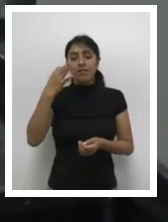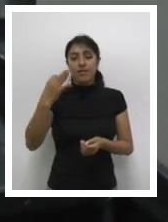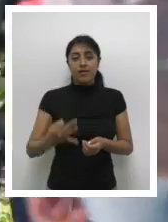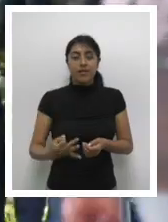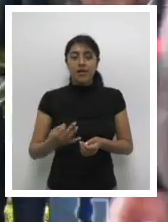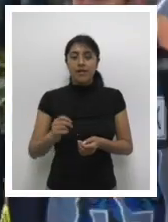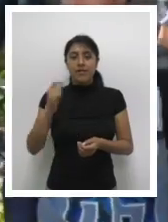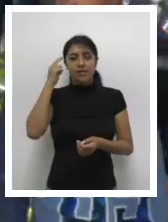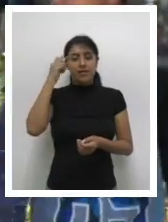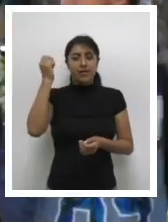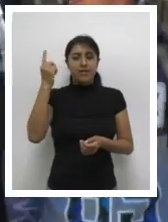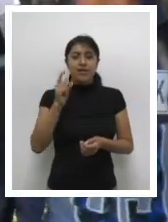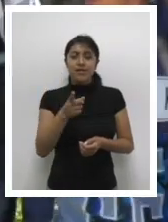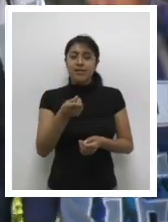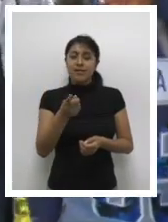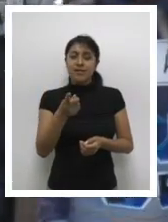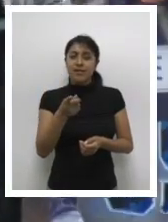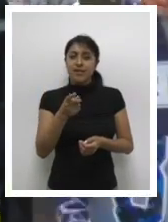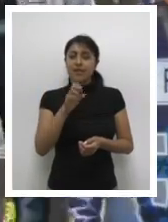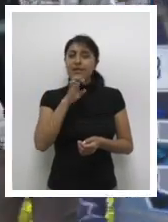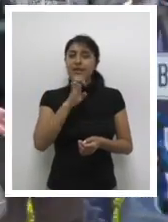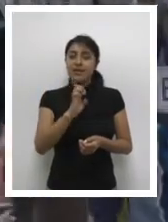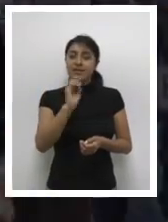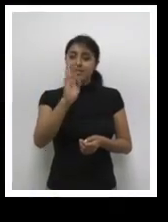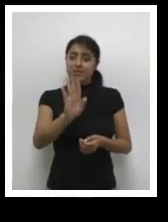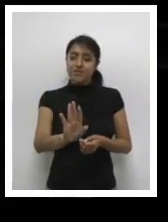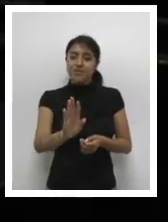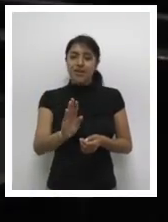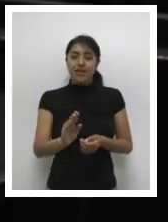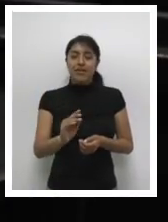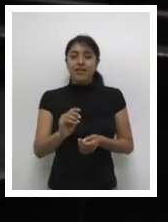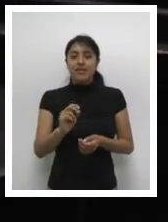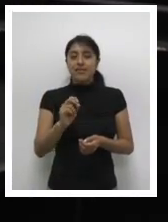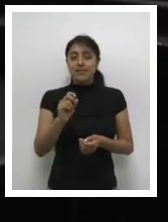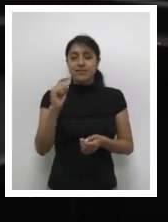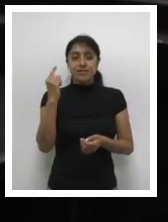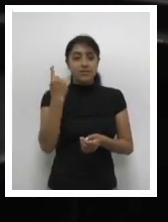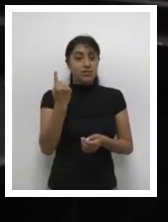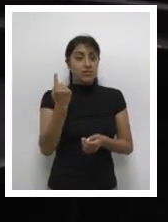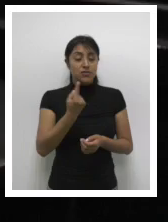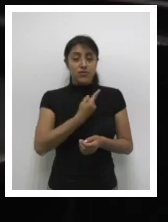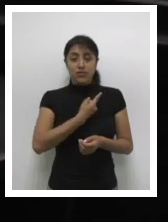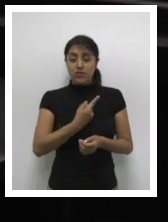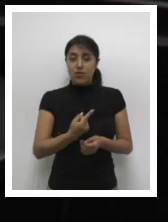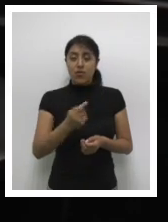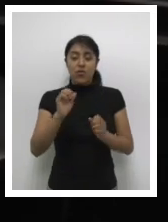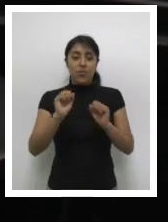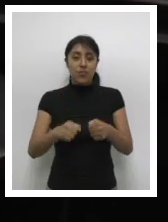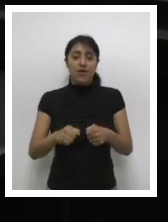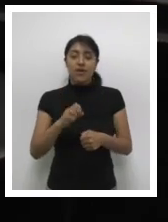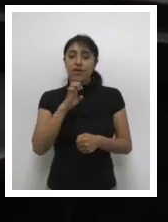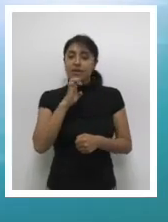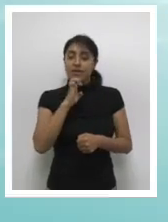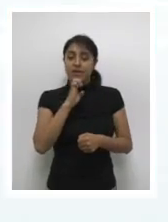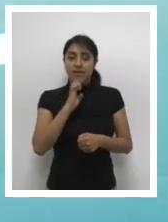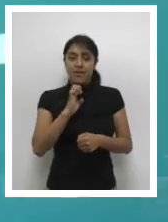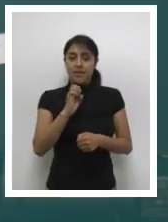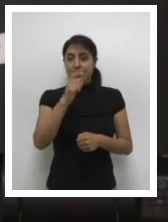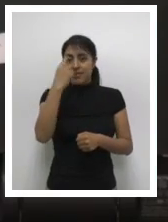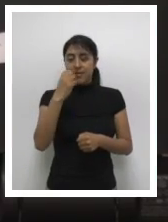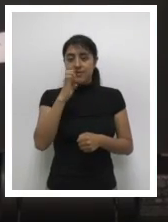saber quién eres representa una duda, y RENAP se desliga de responsabilidades ante un DPI sin vigencia.